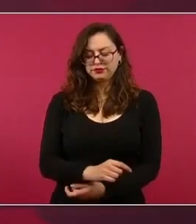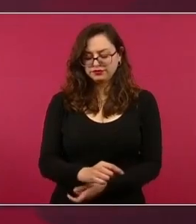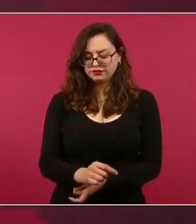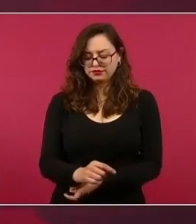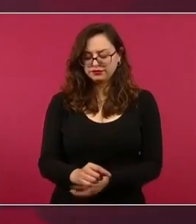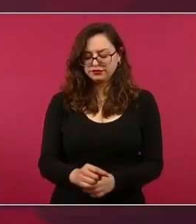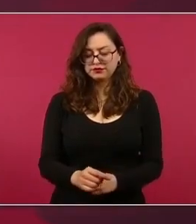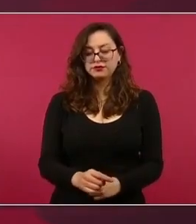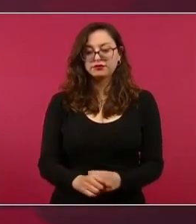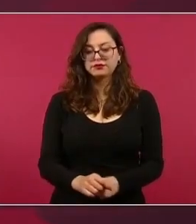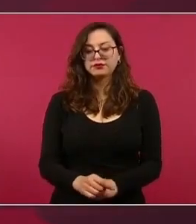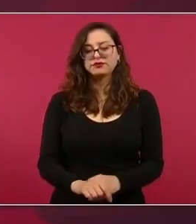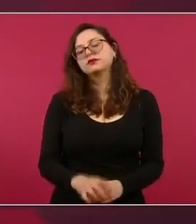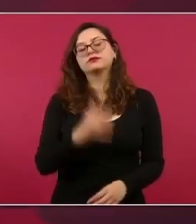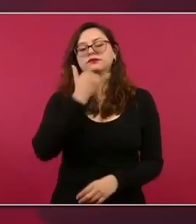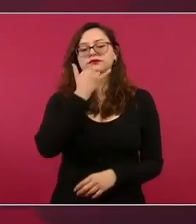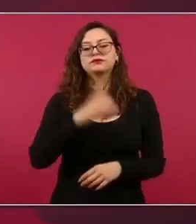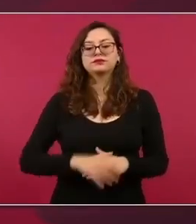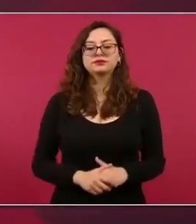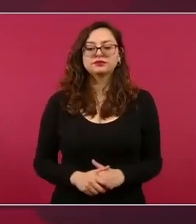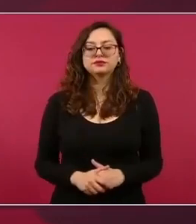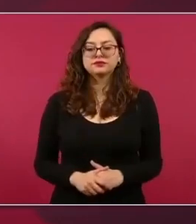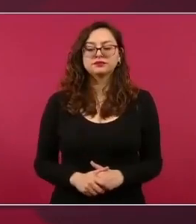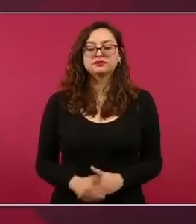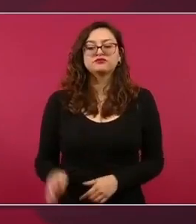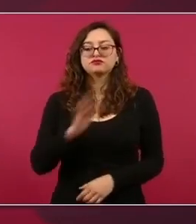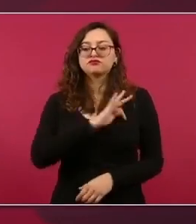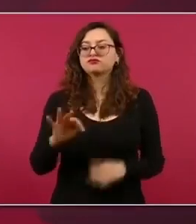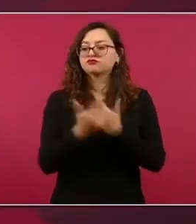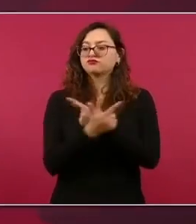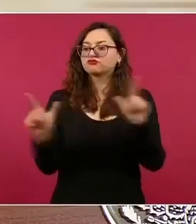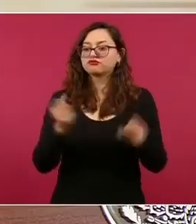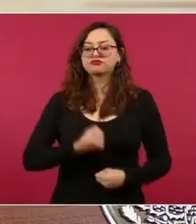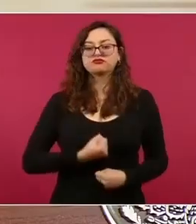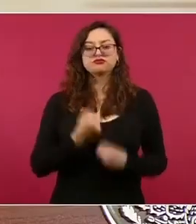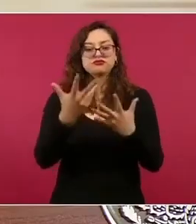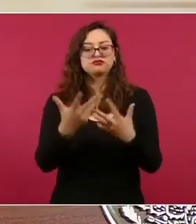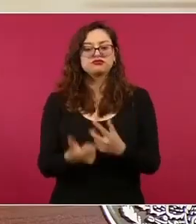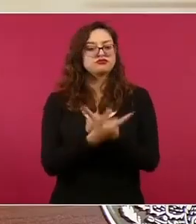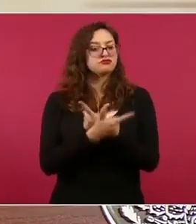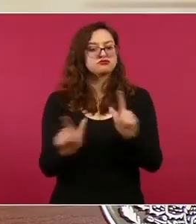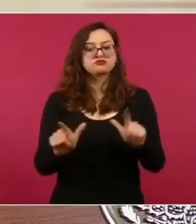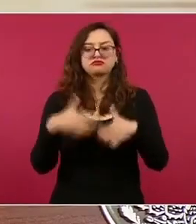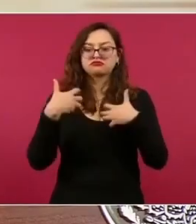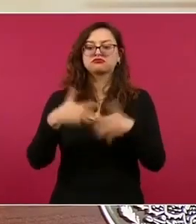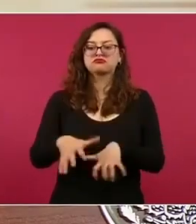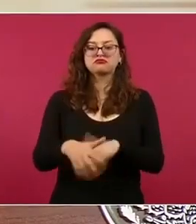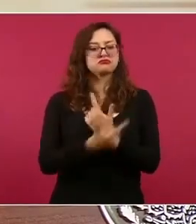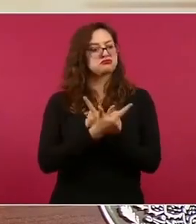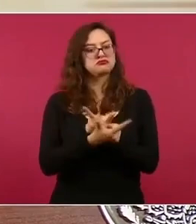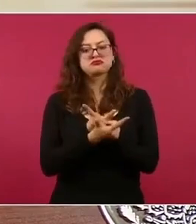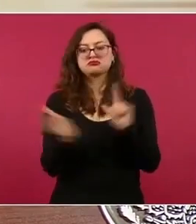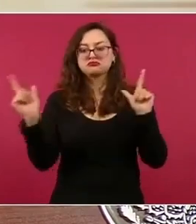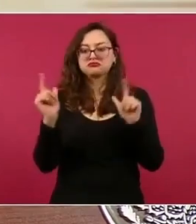manifestación, que haya una auténtica democracia. Vamos a seguir luchando,